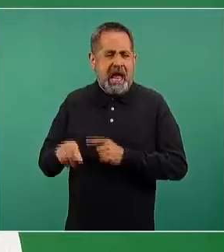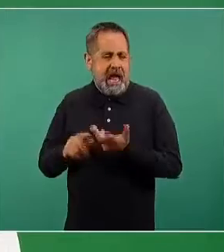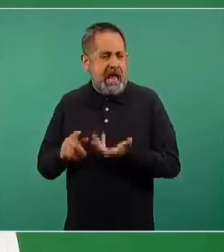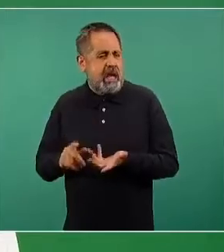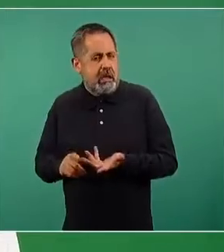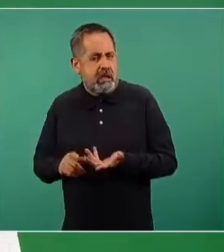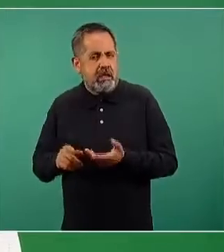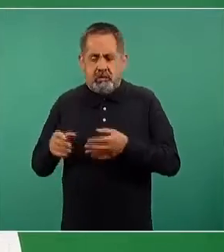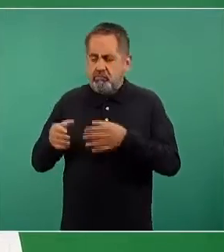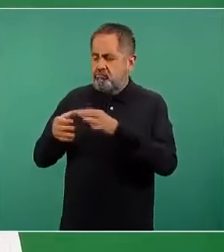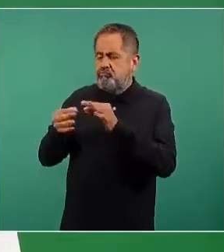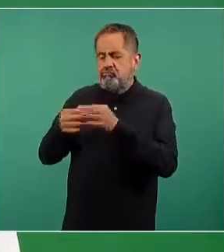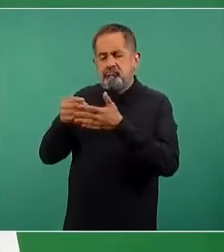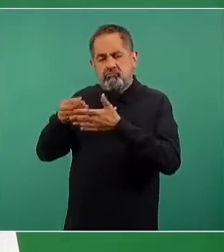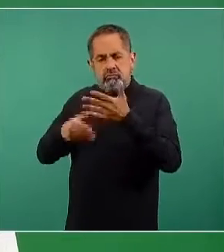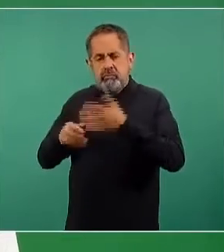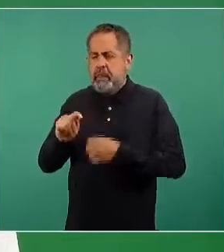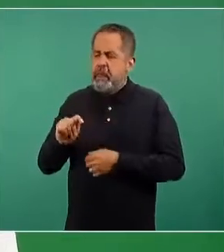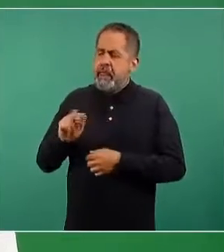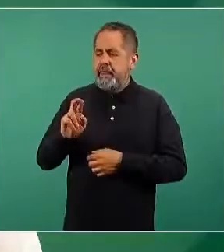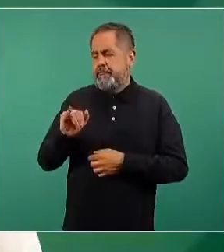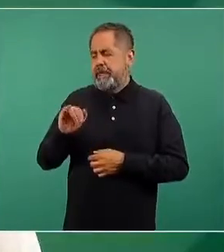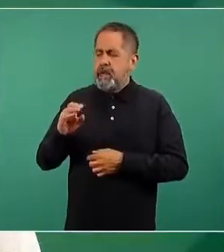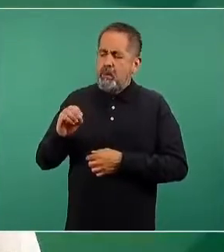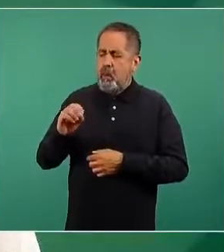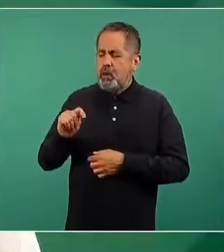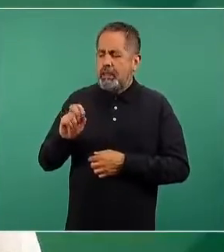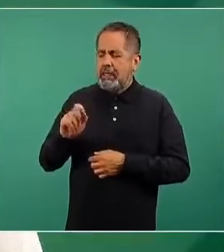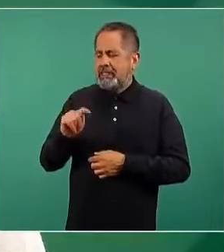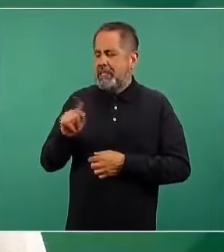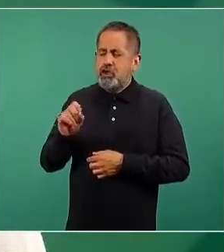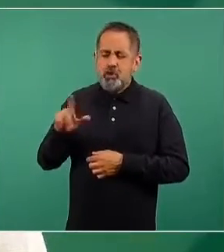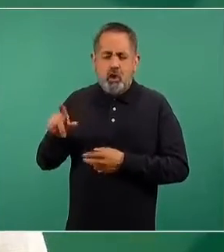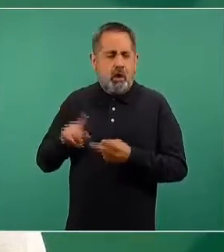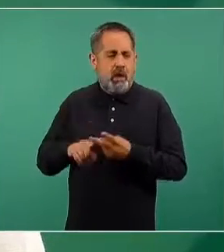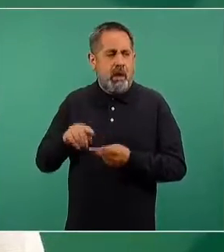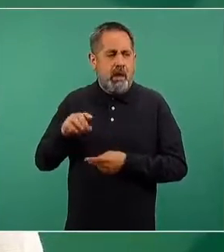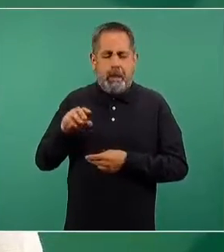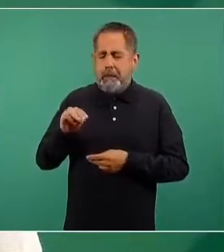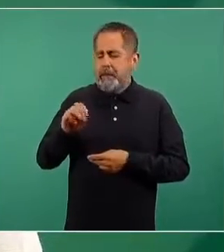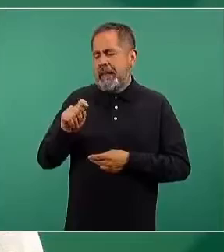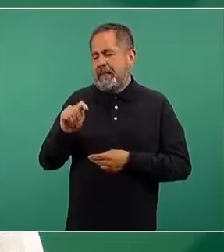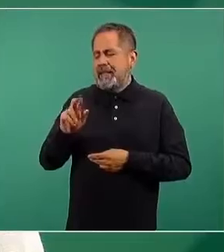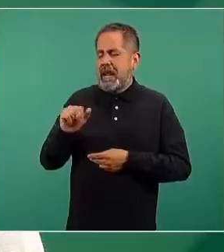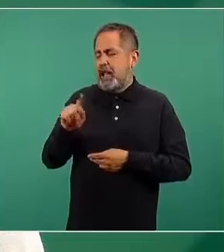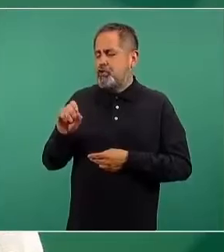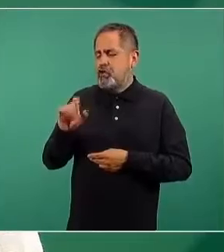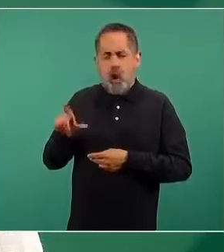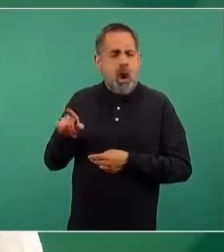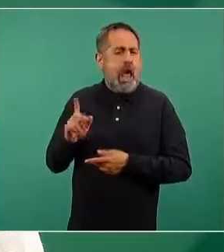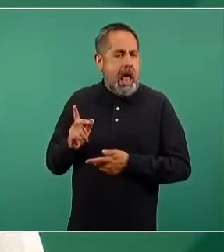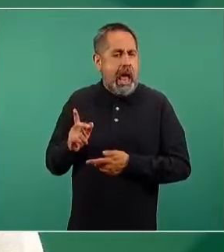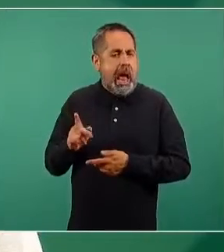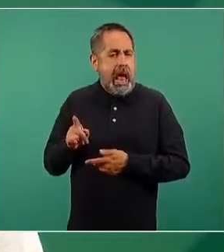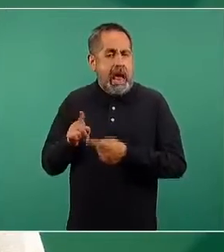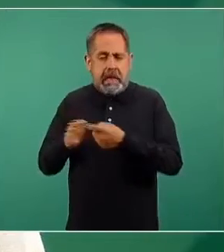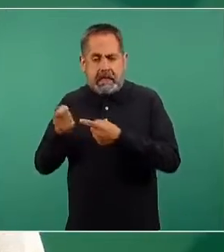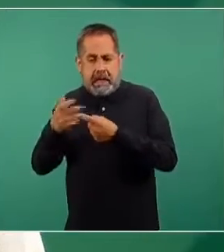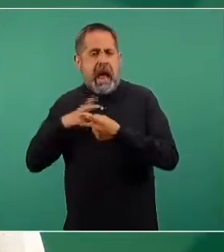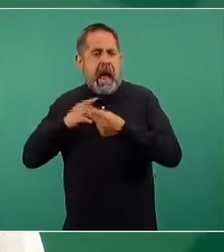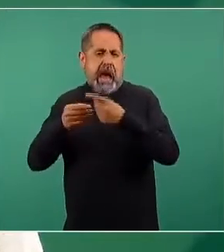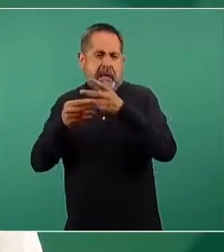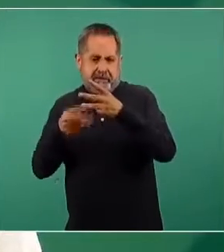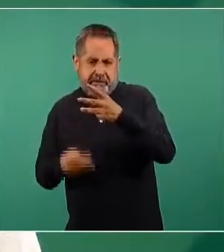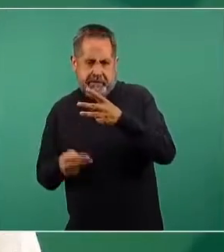es la formulación, trimetropin, sulfametoxazol, que es como lo conoce la mayoría de las personas, es una de estas sulfas, hay varias